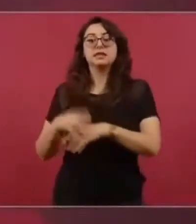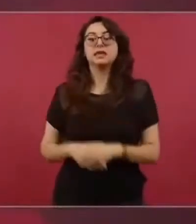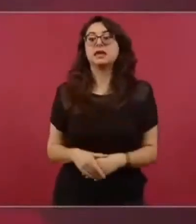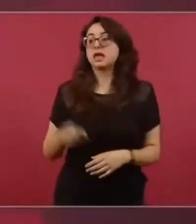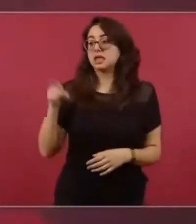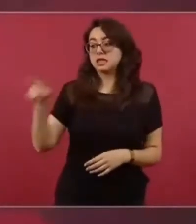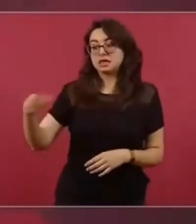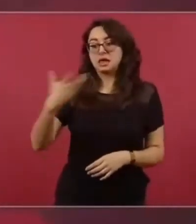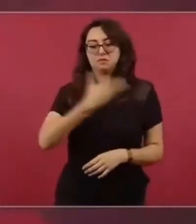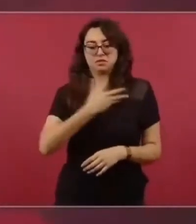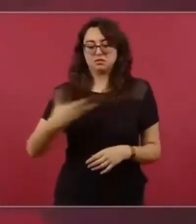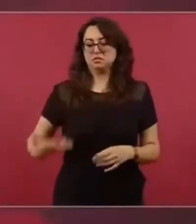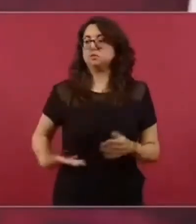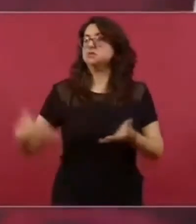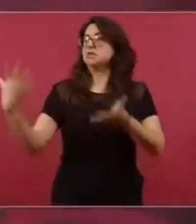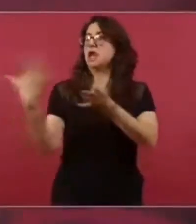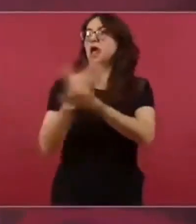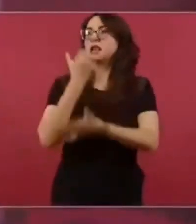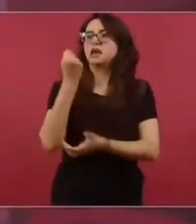a la cárcel.